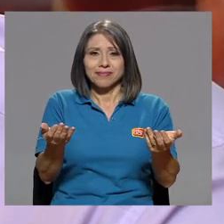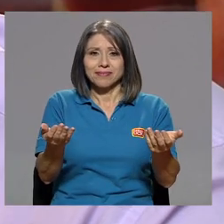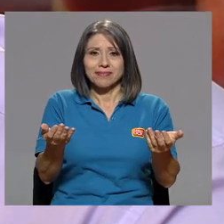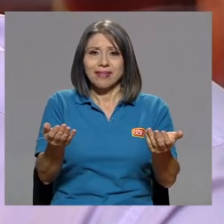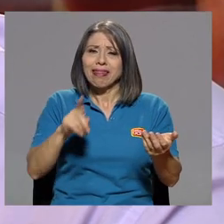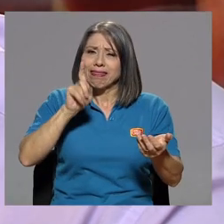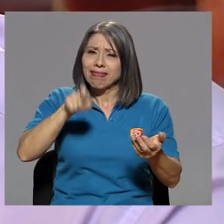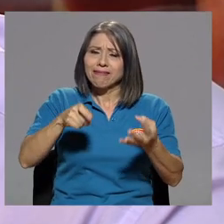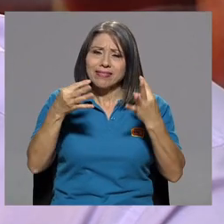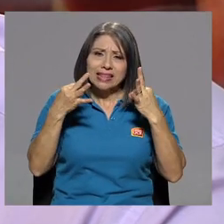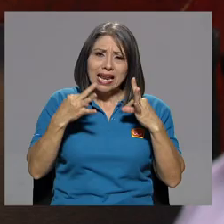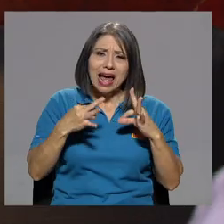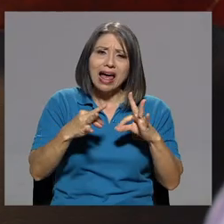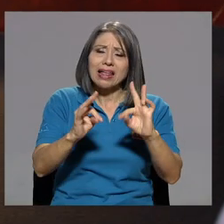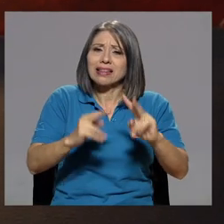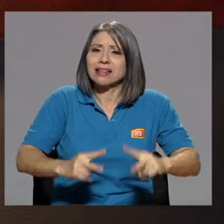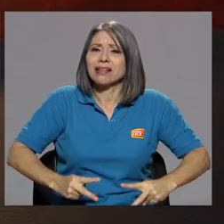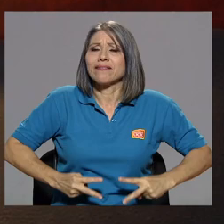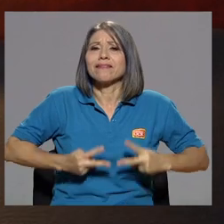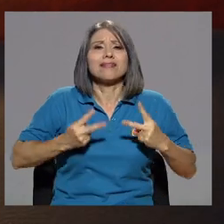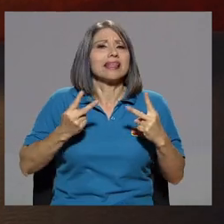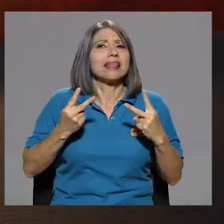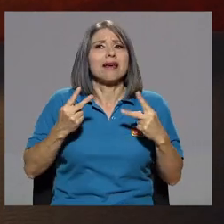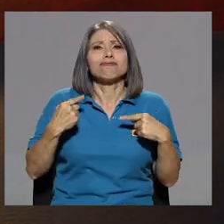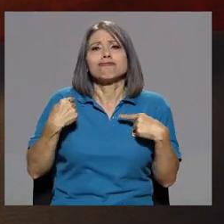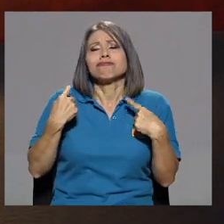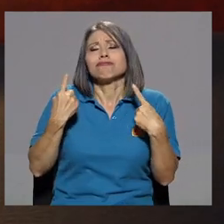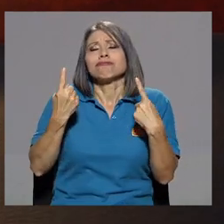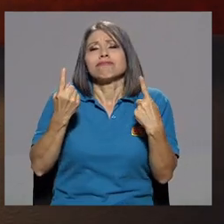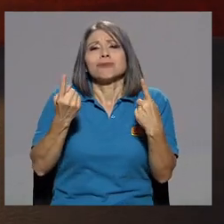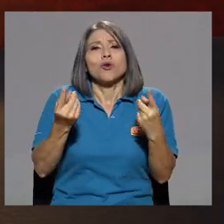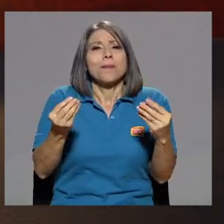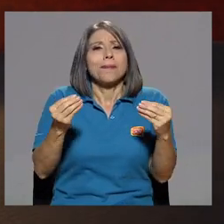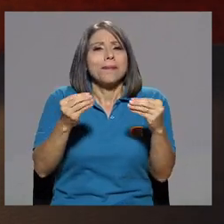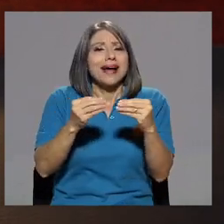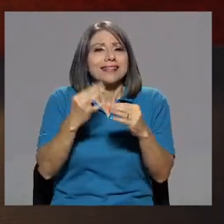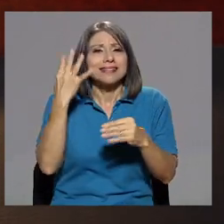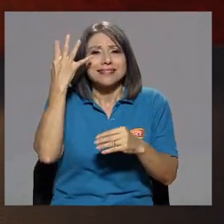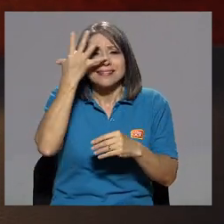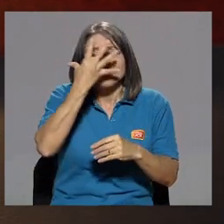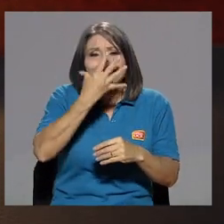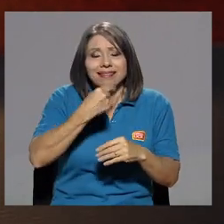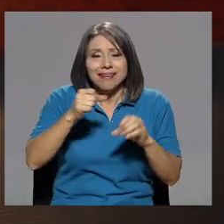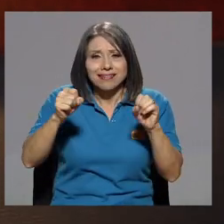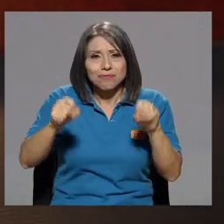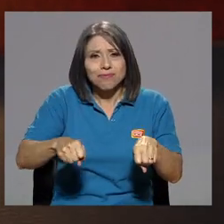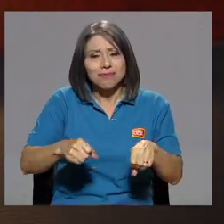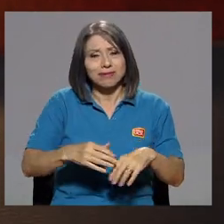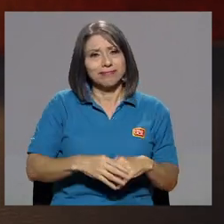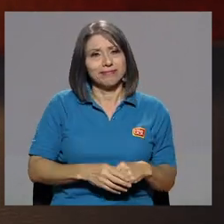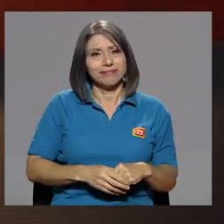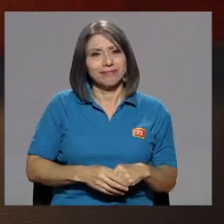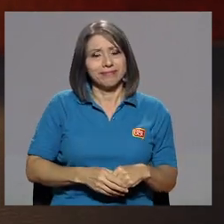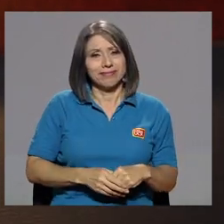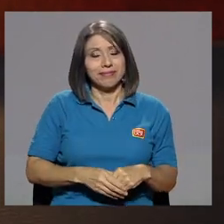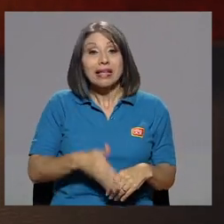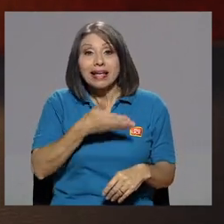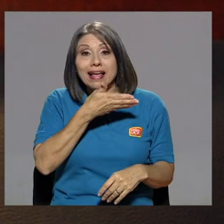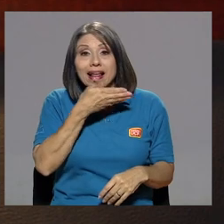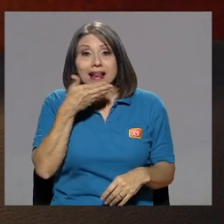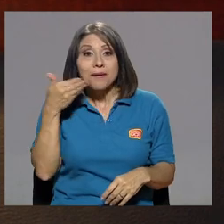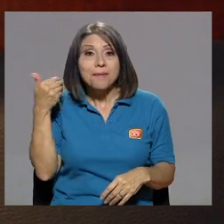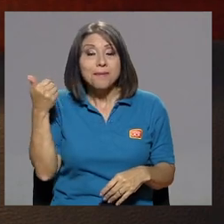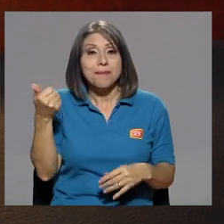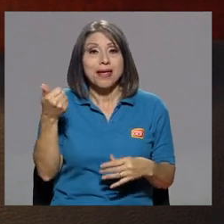Y hay que tratar de llevar la vida lo más linda que uno pueda. El